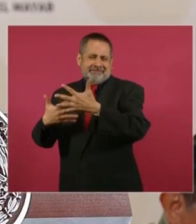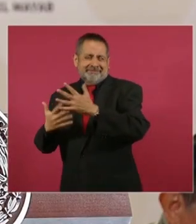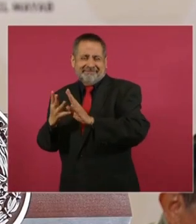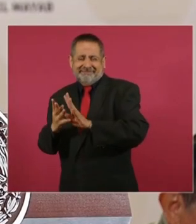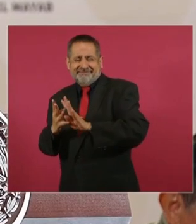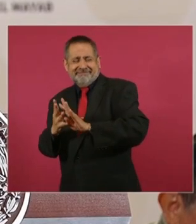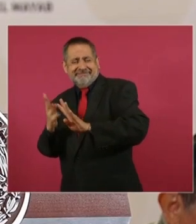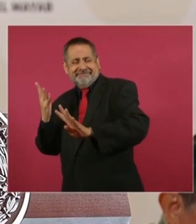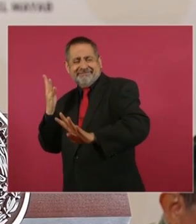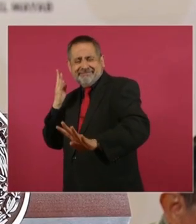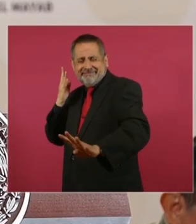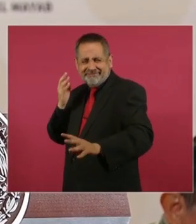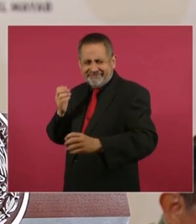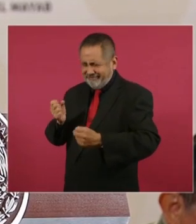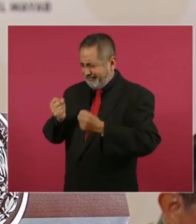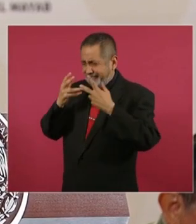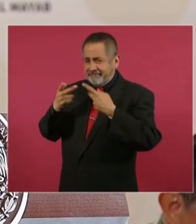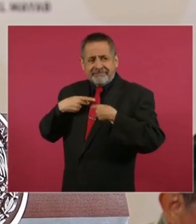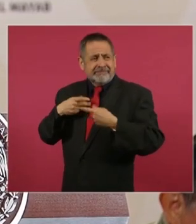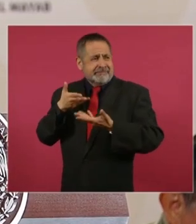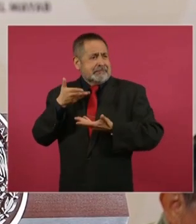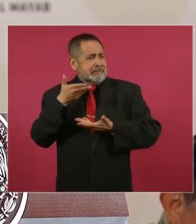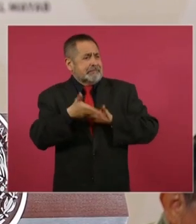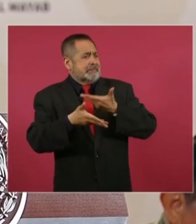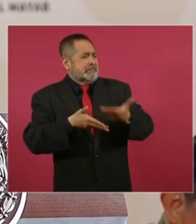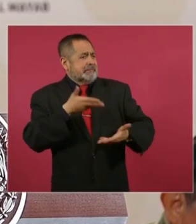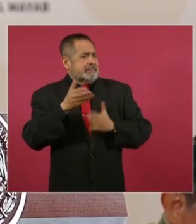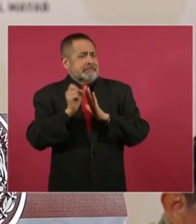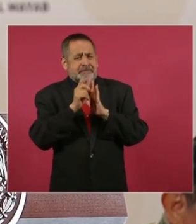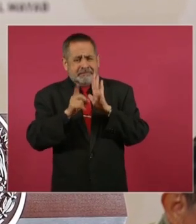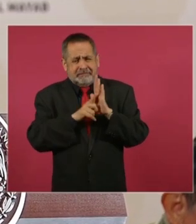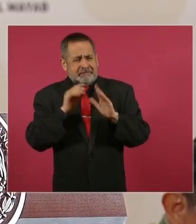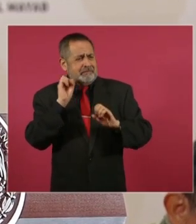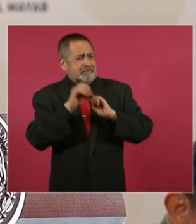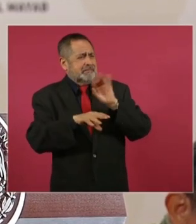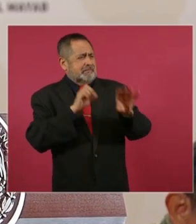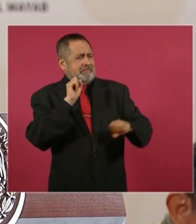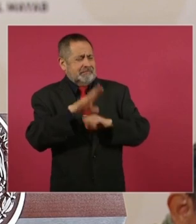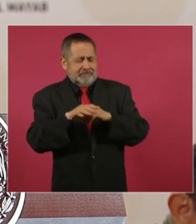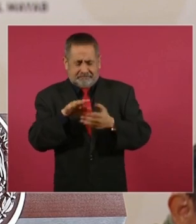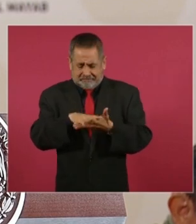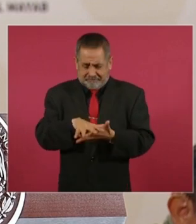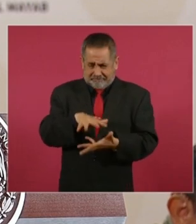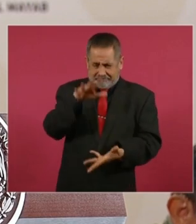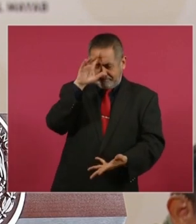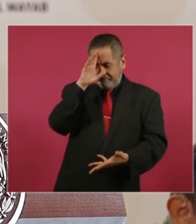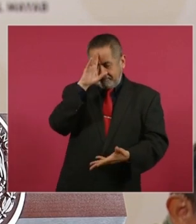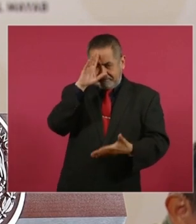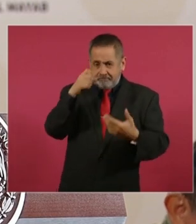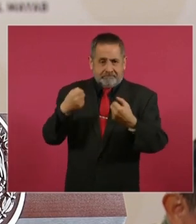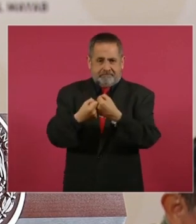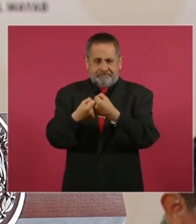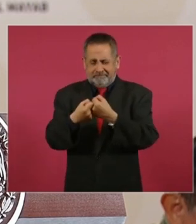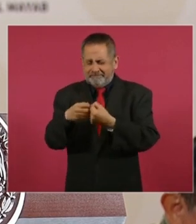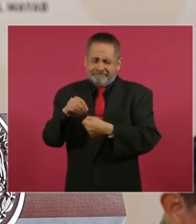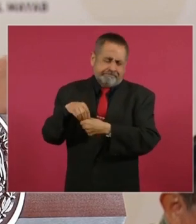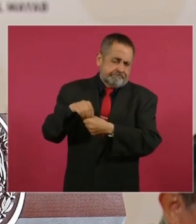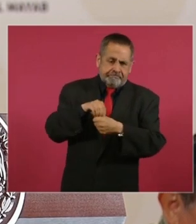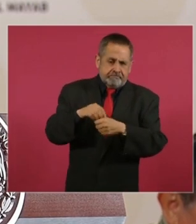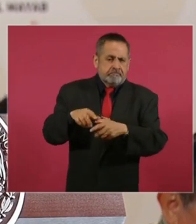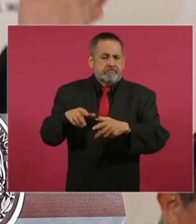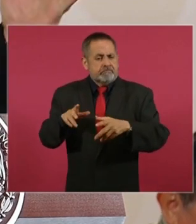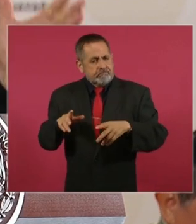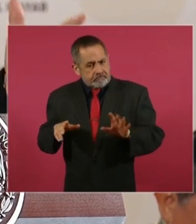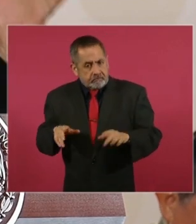de solicitantes y se satura la frontera. Pero